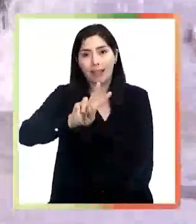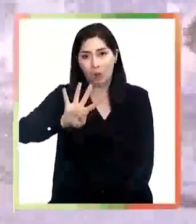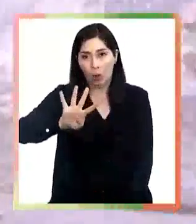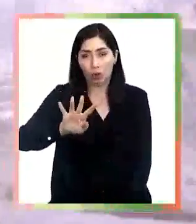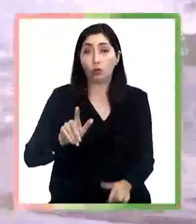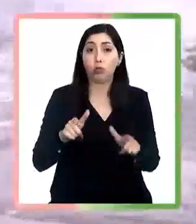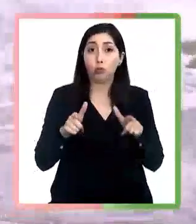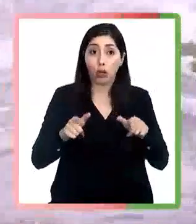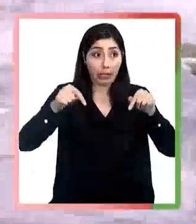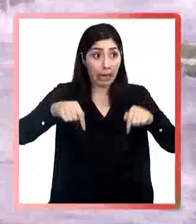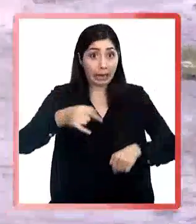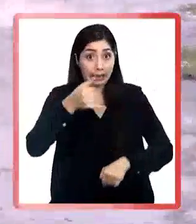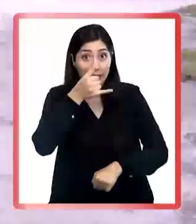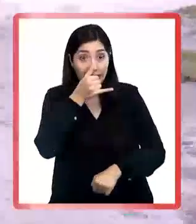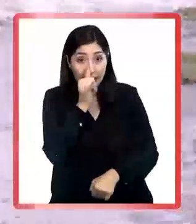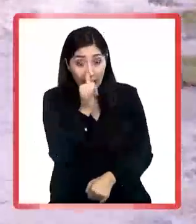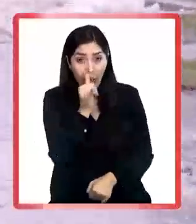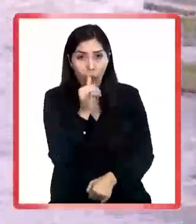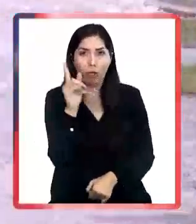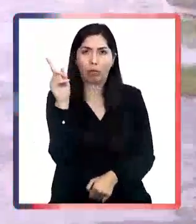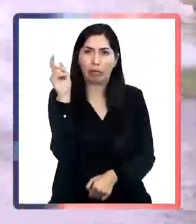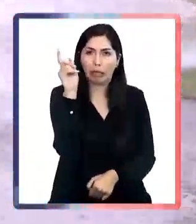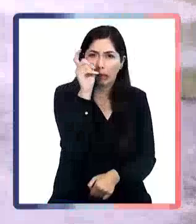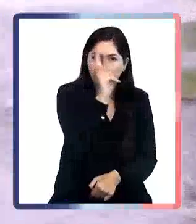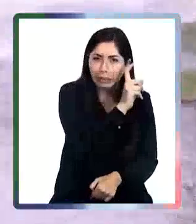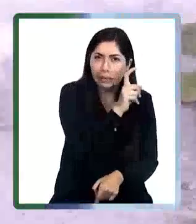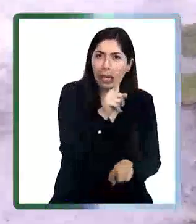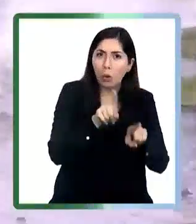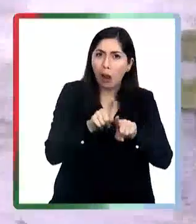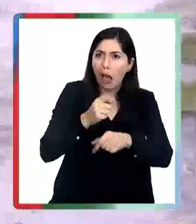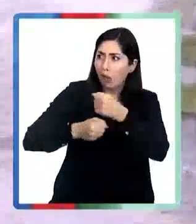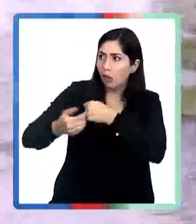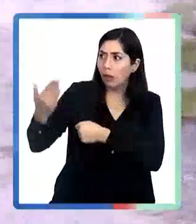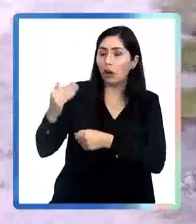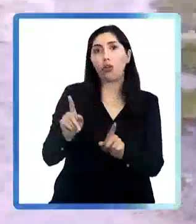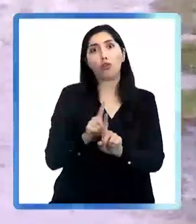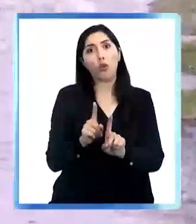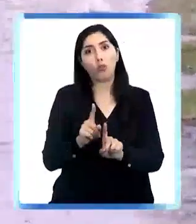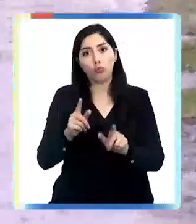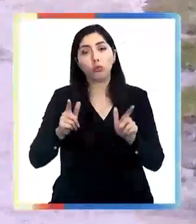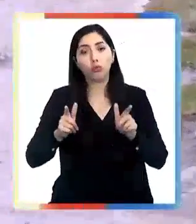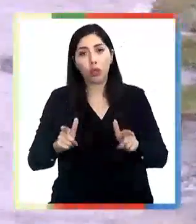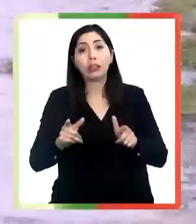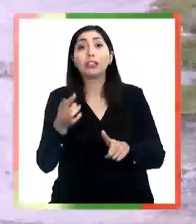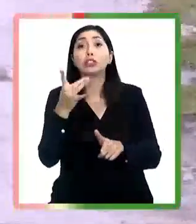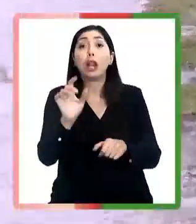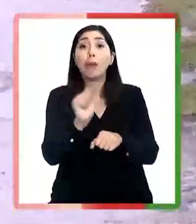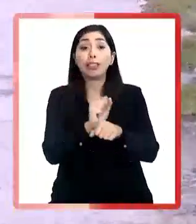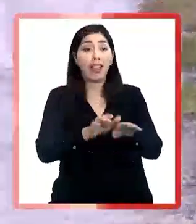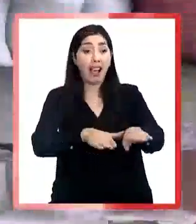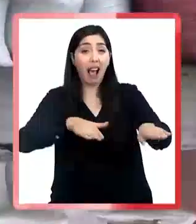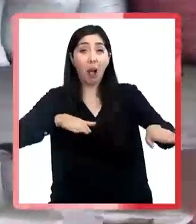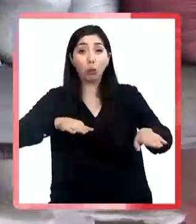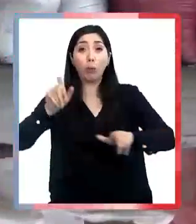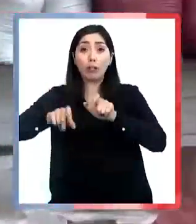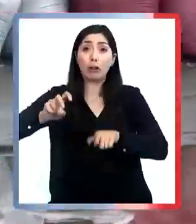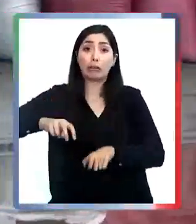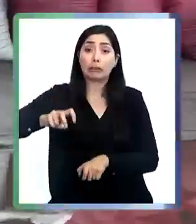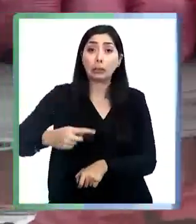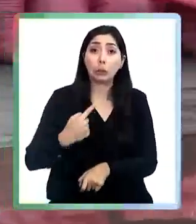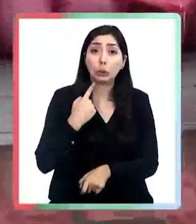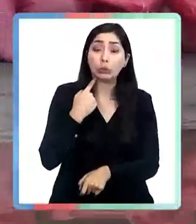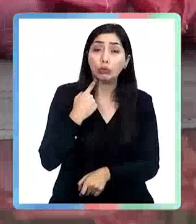Afortunadamente, esta temporada no ha habido episodios tan complejos como años anteriores, donde no solo los automovilistas o peatones sufren las